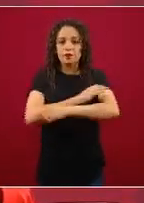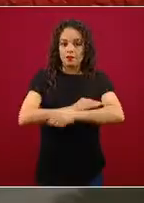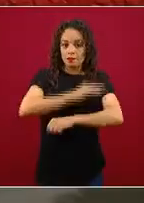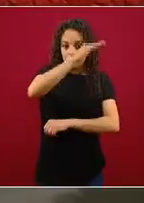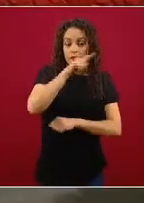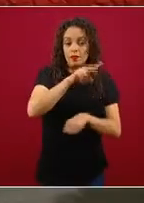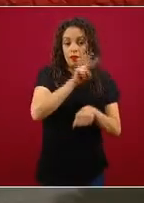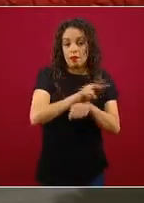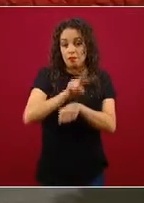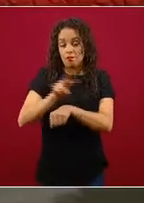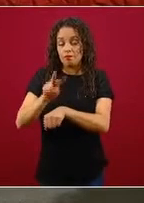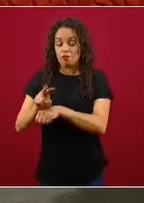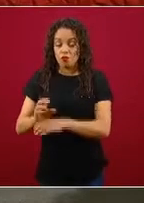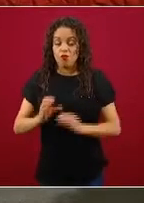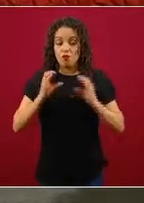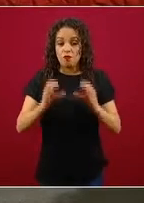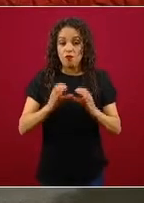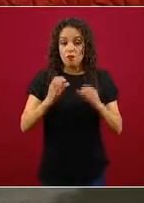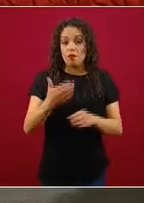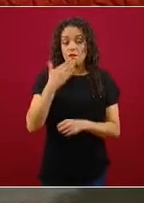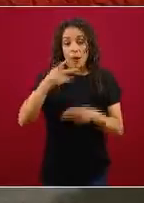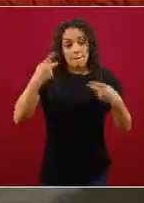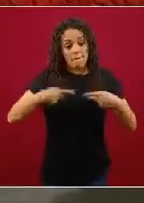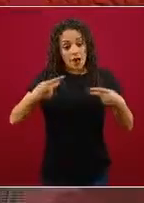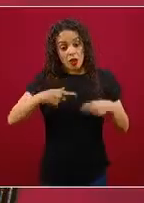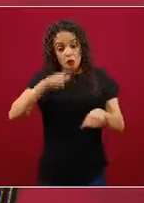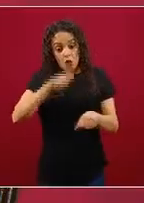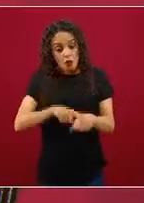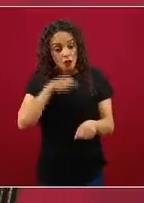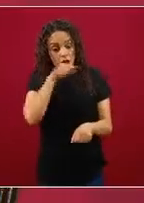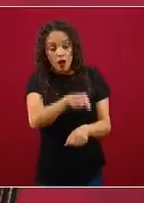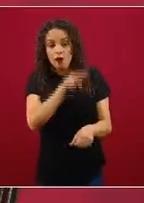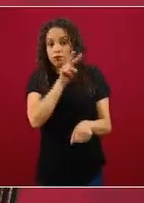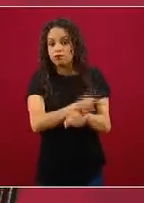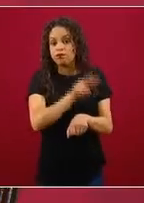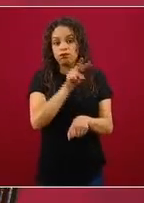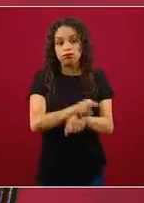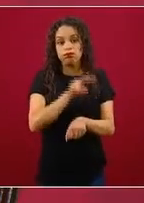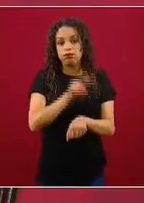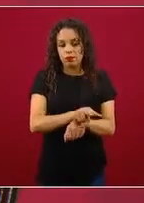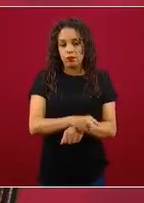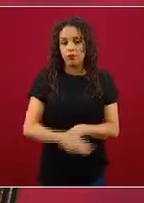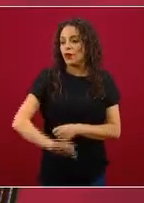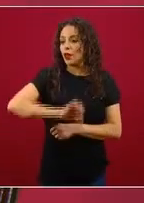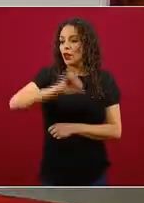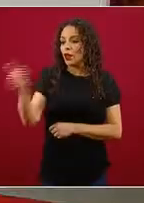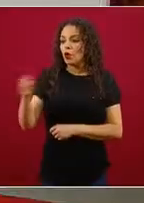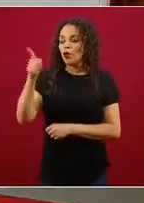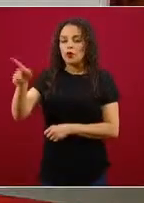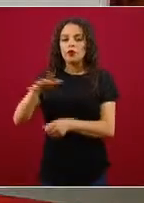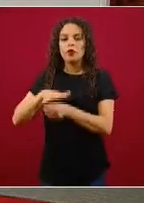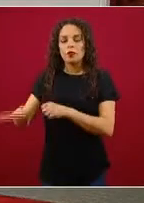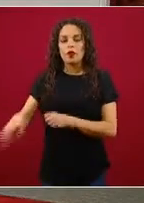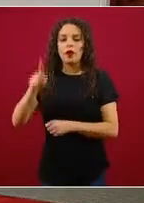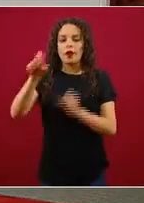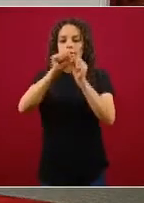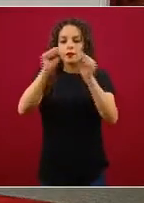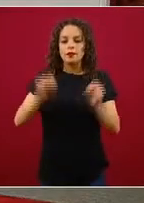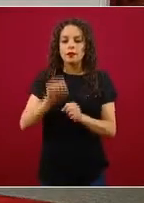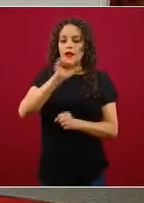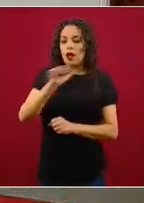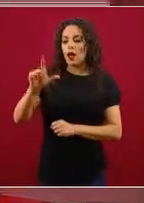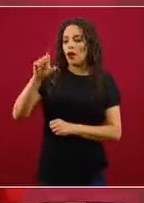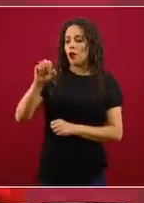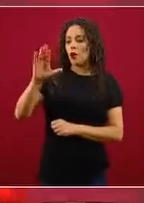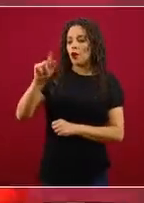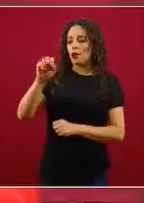y con seguimiento personalizado. El fortalecimiento del sistema Locatel, como ya lo decía, la detección de casos a través de